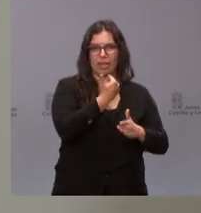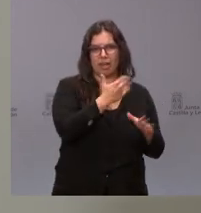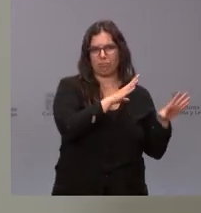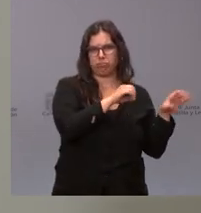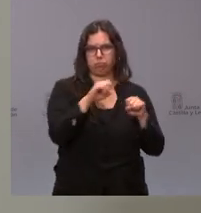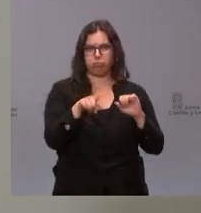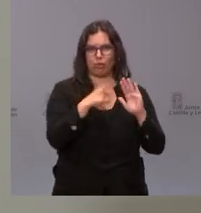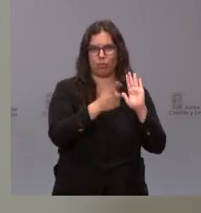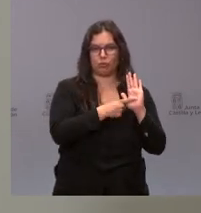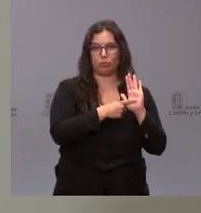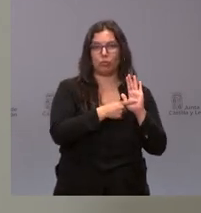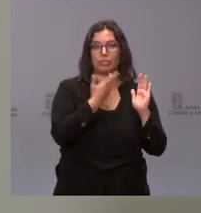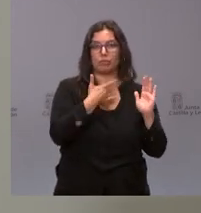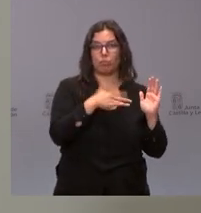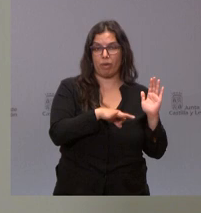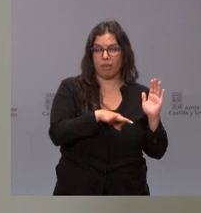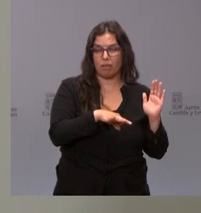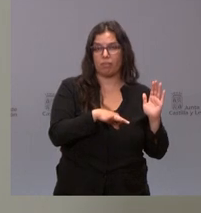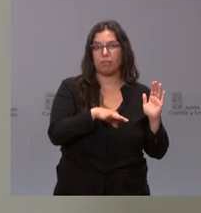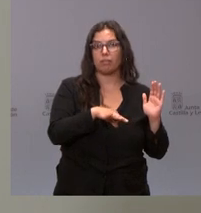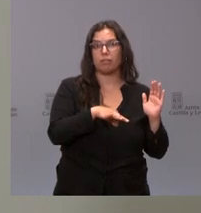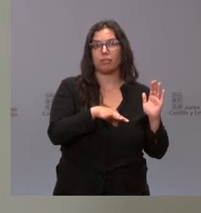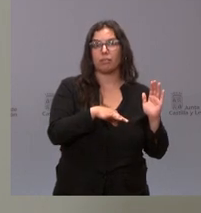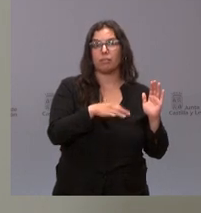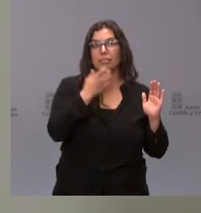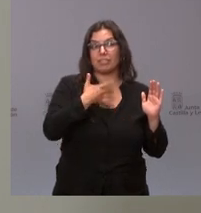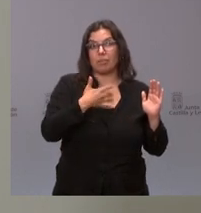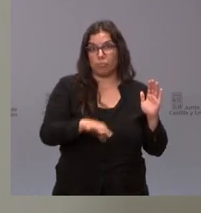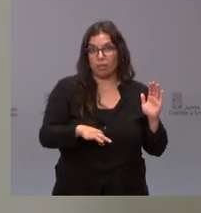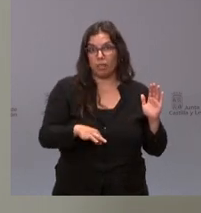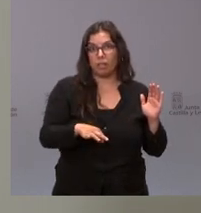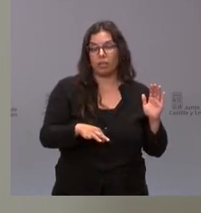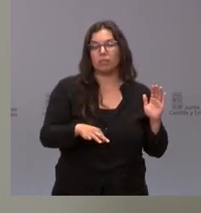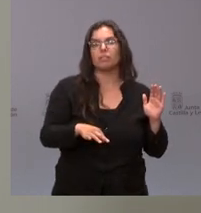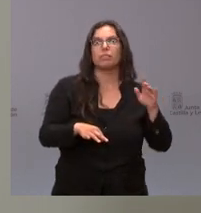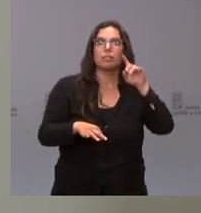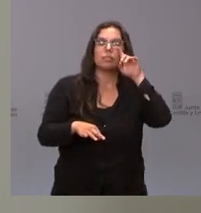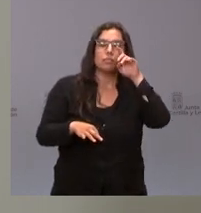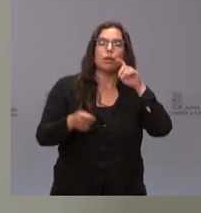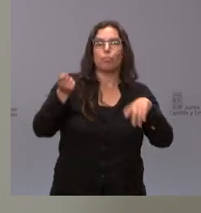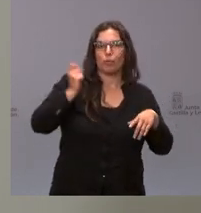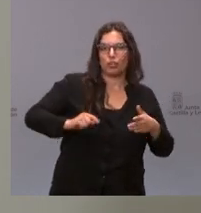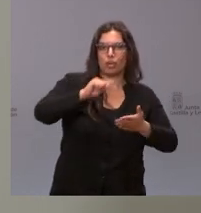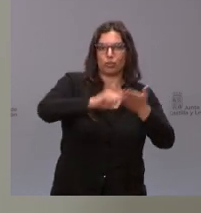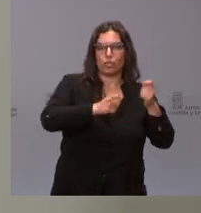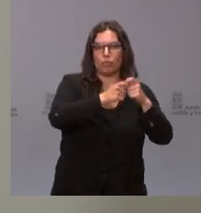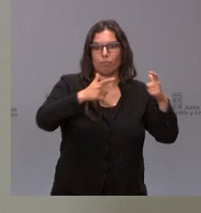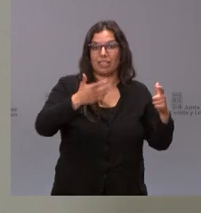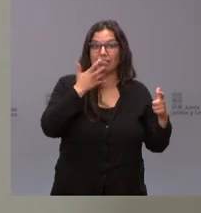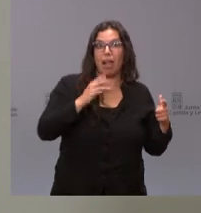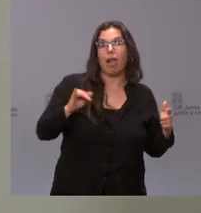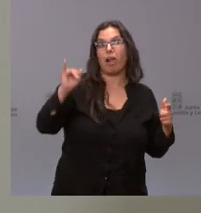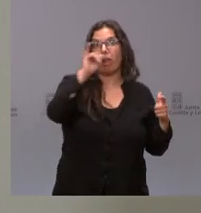si para eso fuera posible no solo necesario sino posible aumentar el número de profesionales porque los hubiera lógicamente